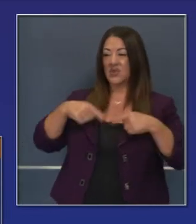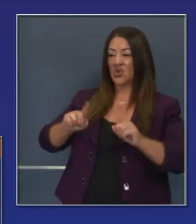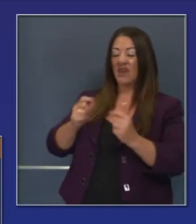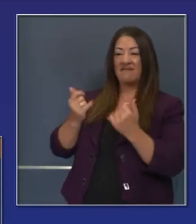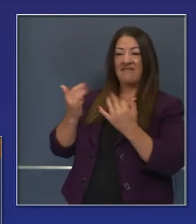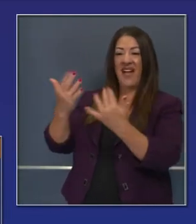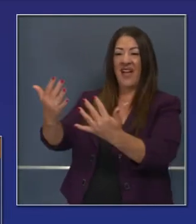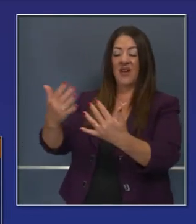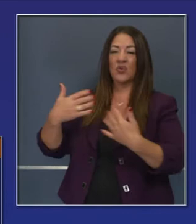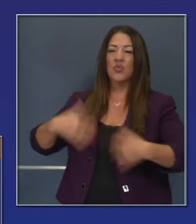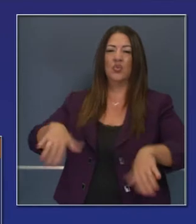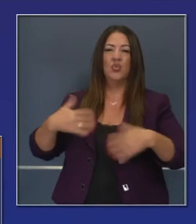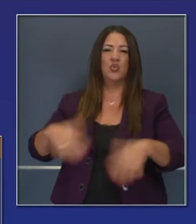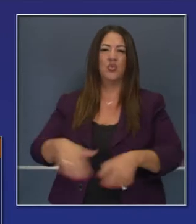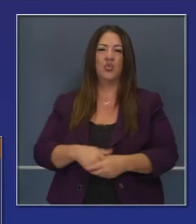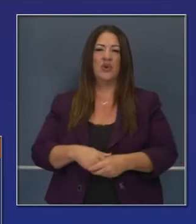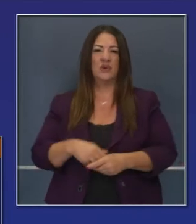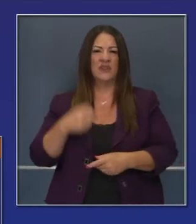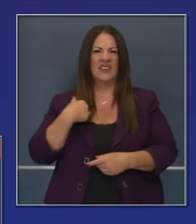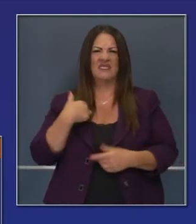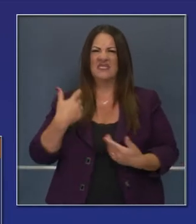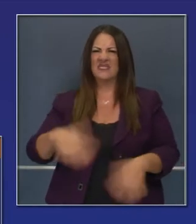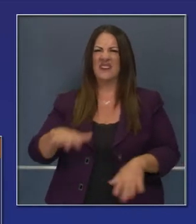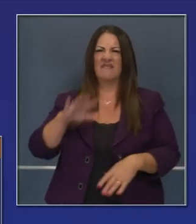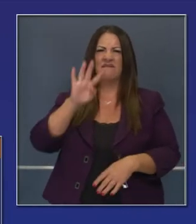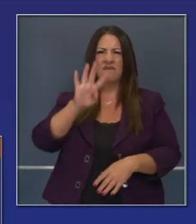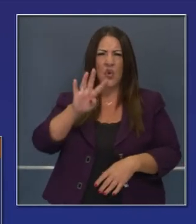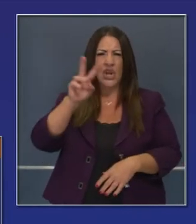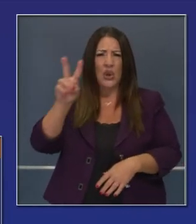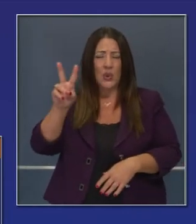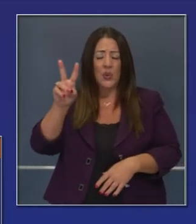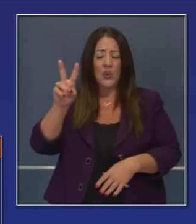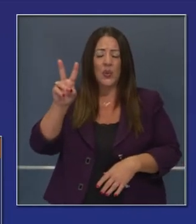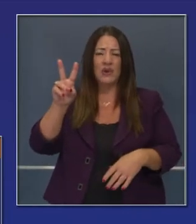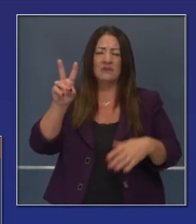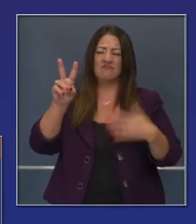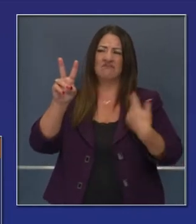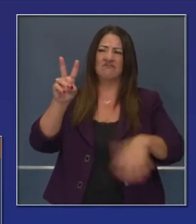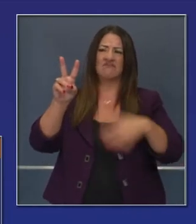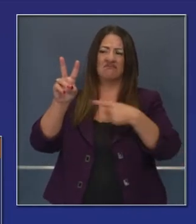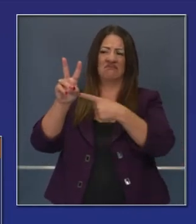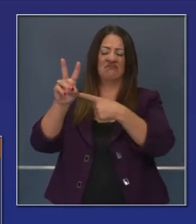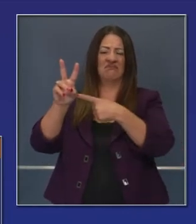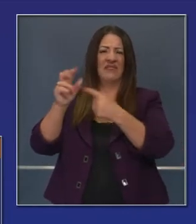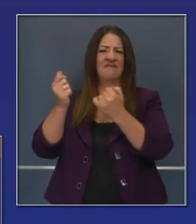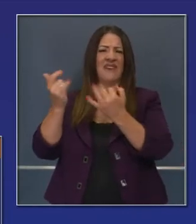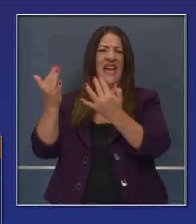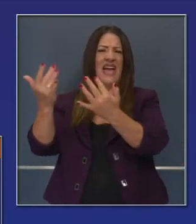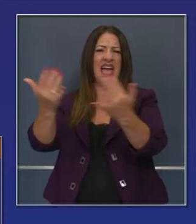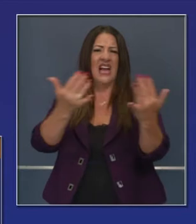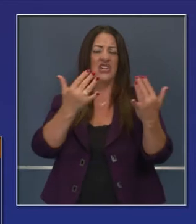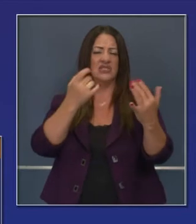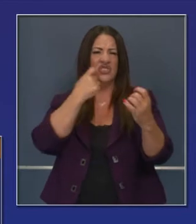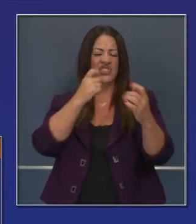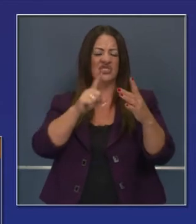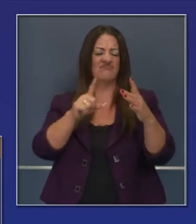arrasadores, 42 en las últimas 42 horas, o sea, 42 incendios